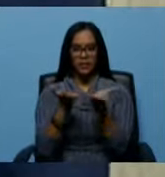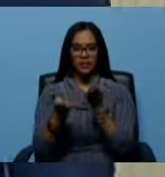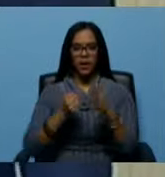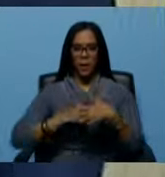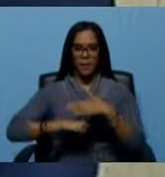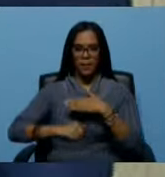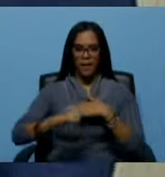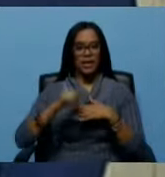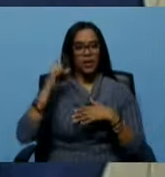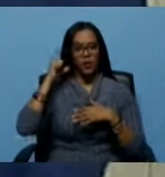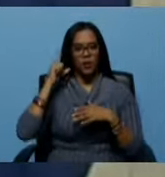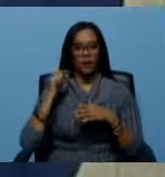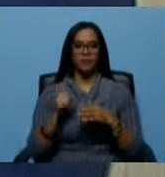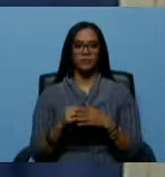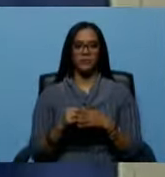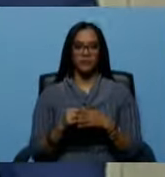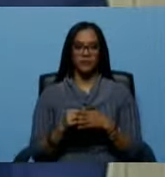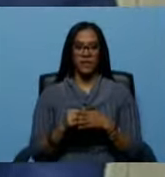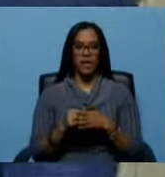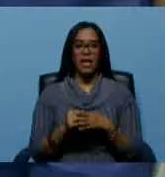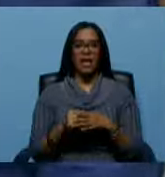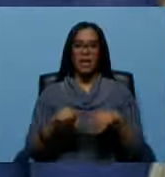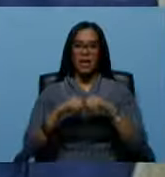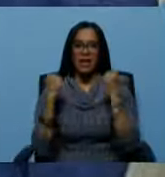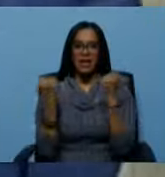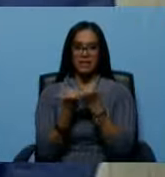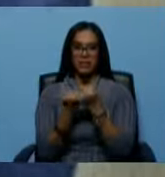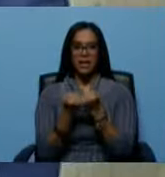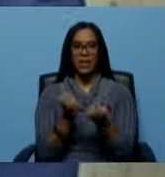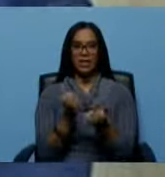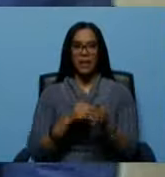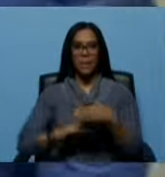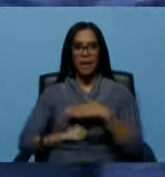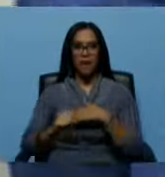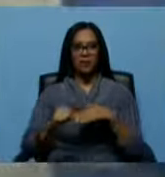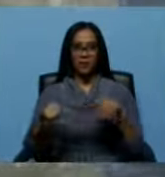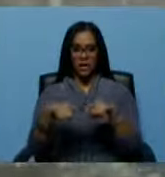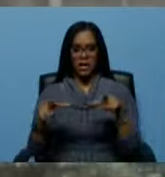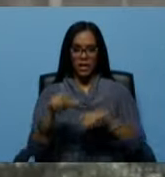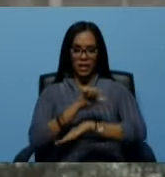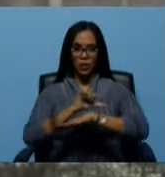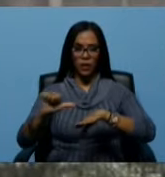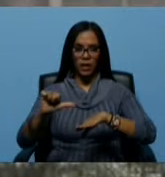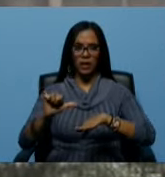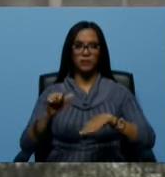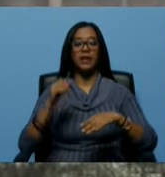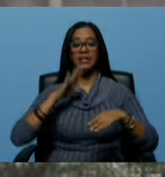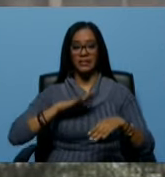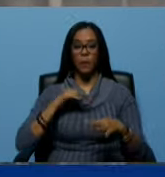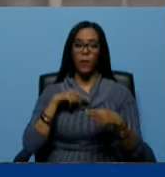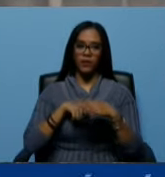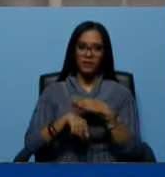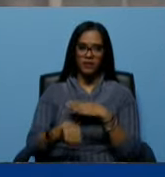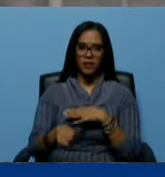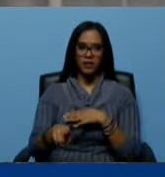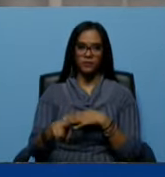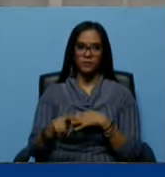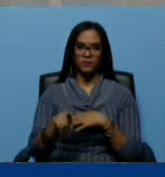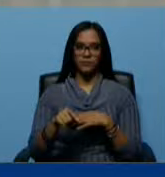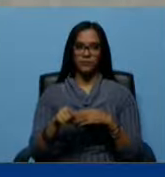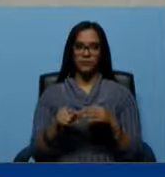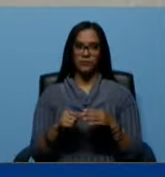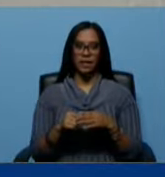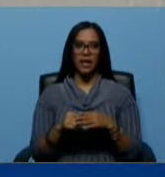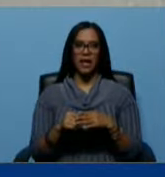específicamente la sala de parto y el área quirúrgica. Por aquí, ahorita, estamos entrando en el aula